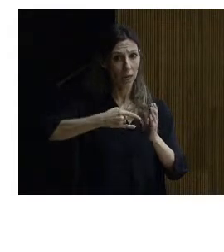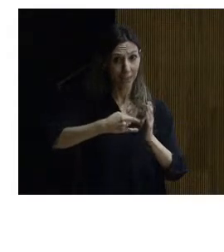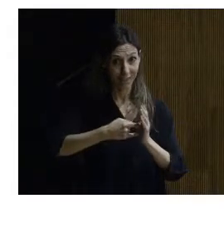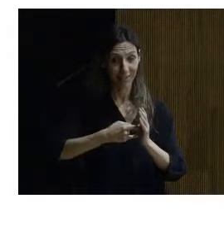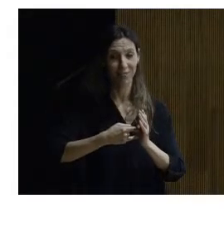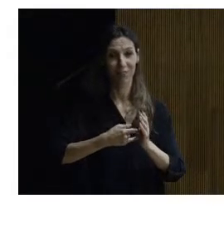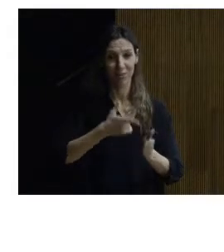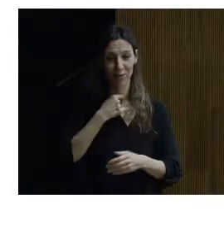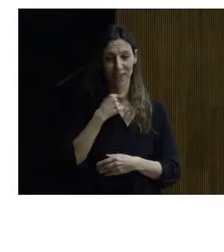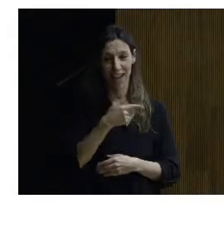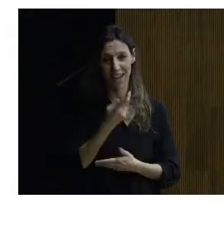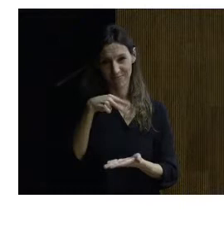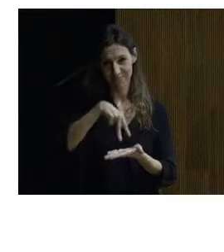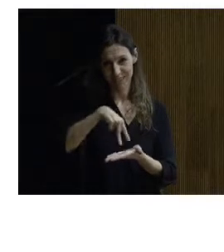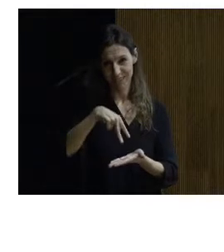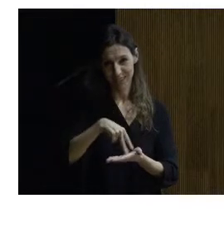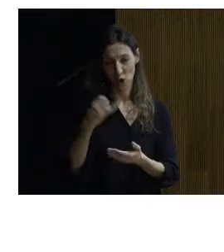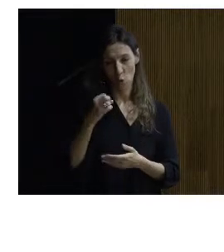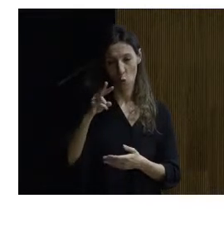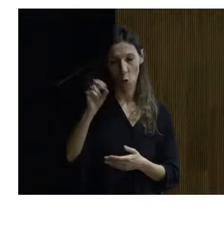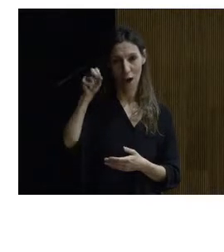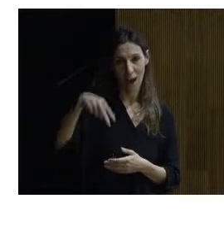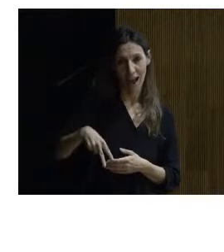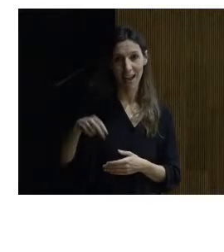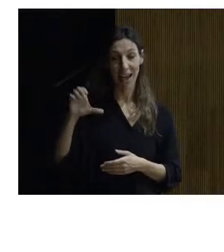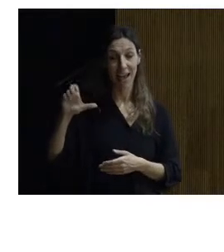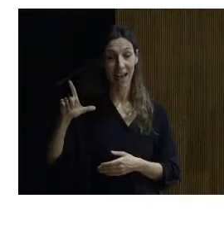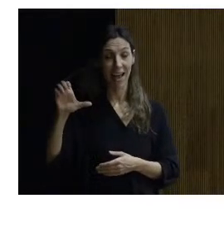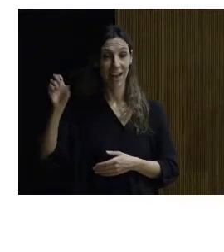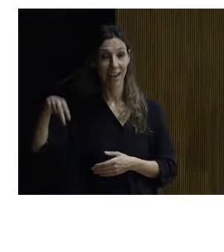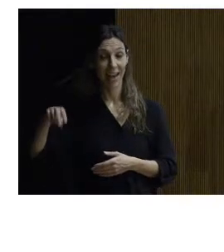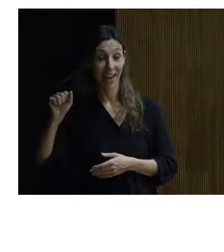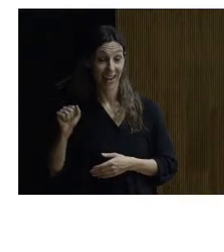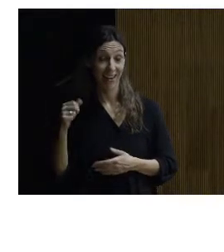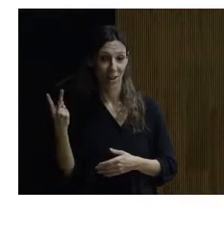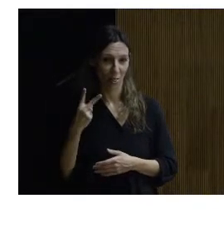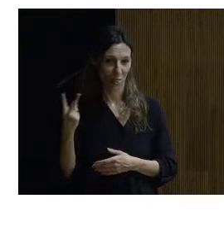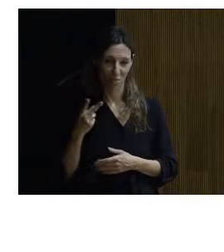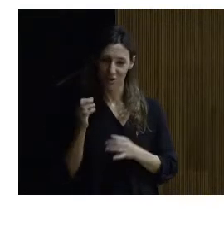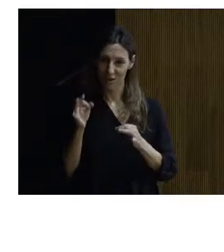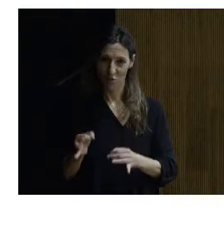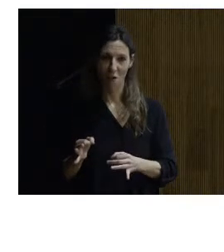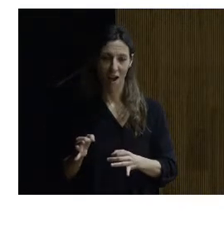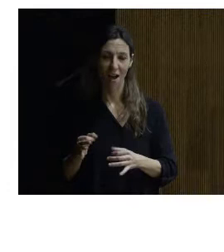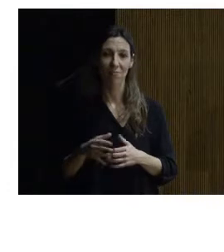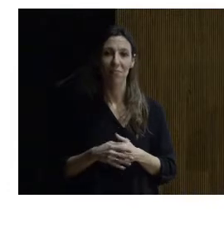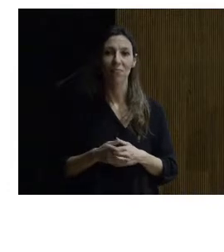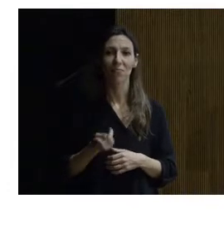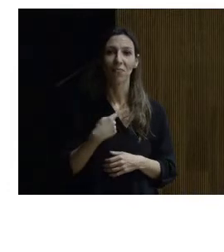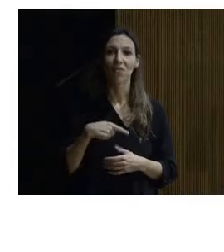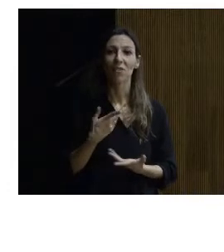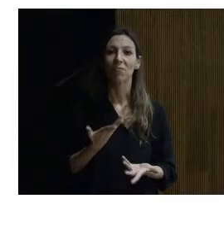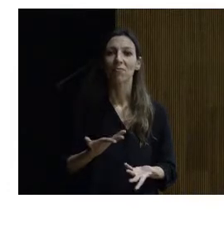me gusta aquí está presente Juan Queipo y Elena Frías Elena Frías y Juan Queipo tanto monta monta tanto con lo cual pues bueno hemos tenido